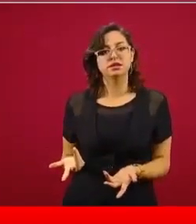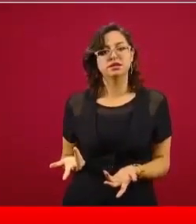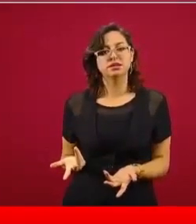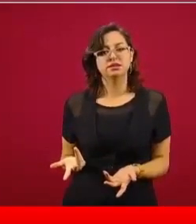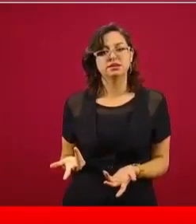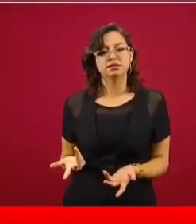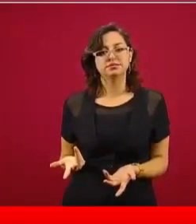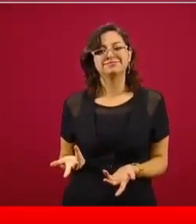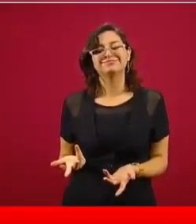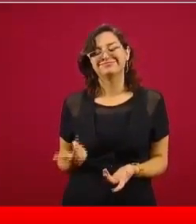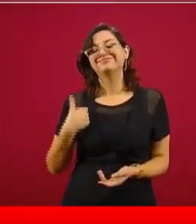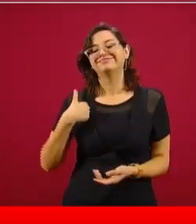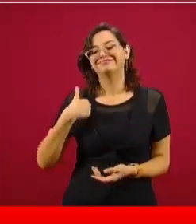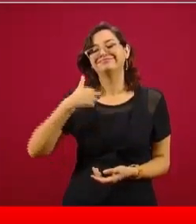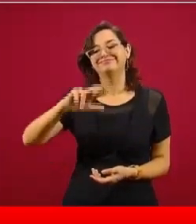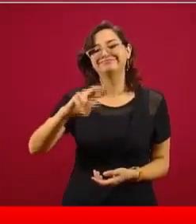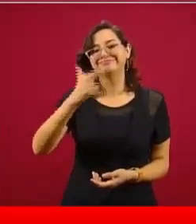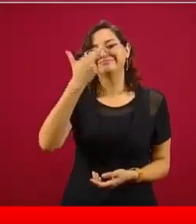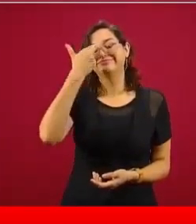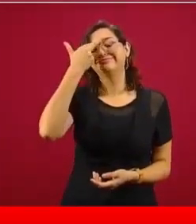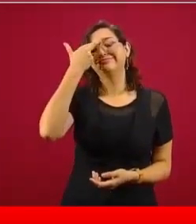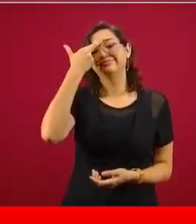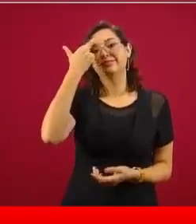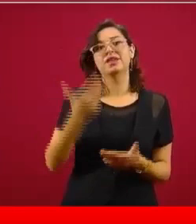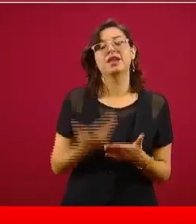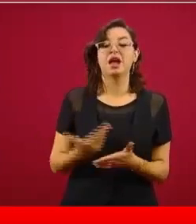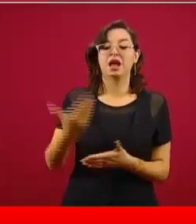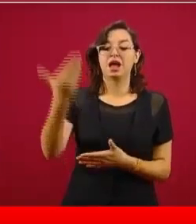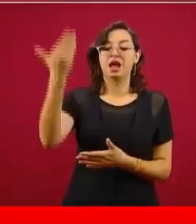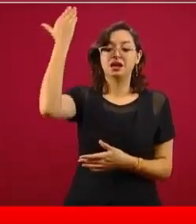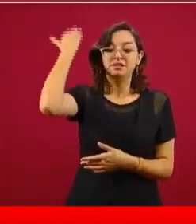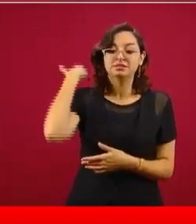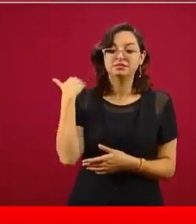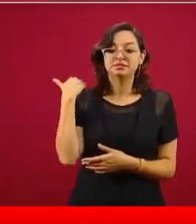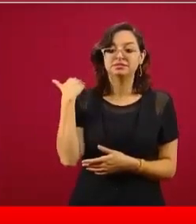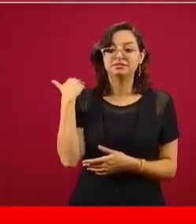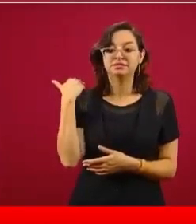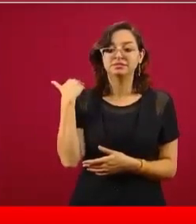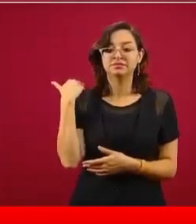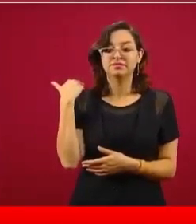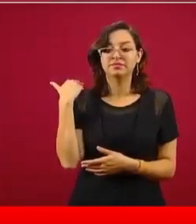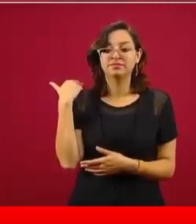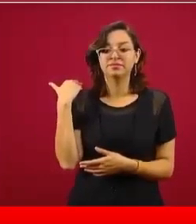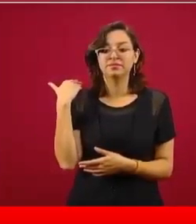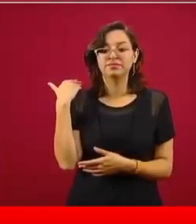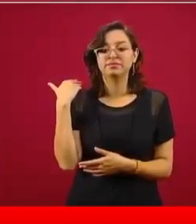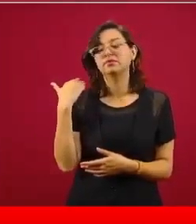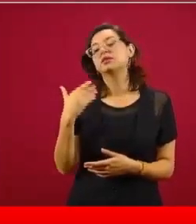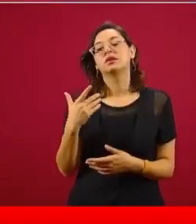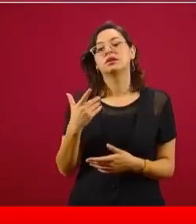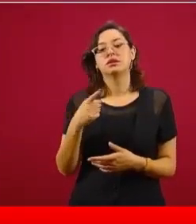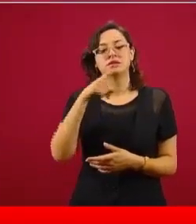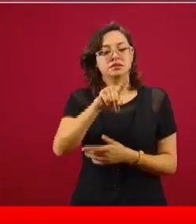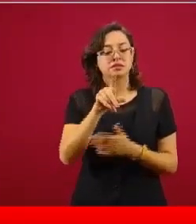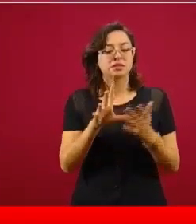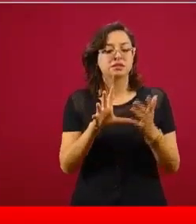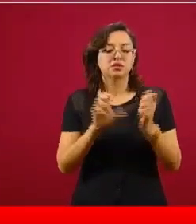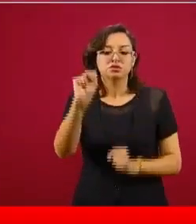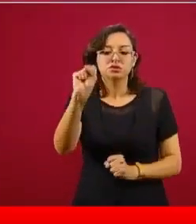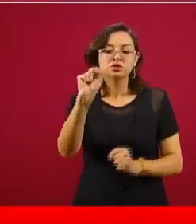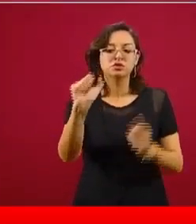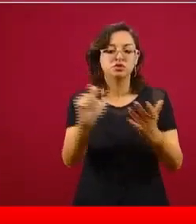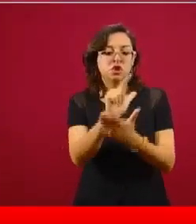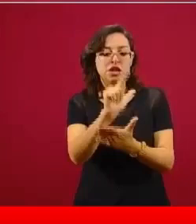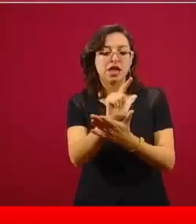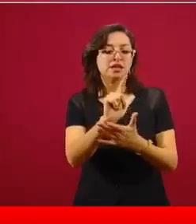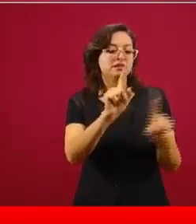Me acuerdo que en ese entonces, cuando hablaban de las llamadas reformas estructurales, que no